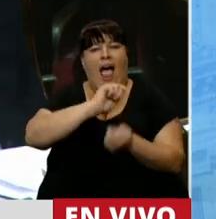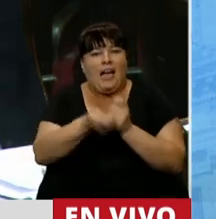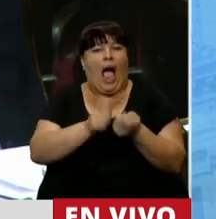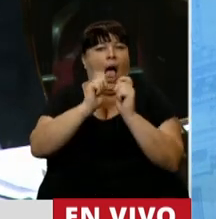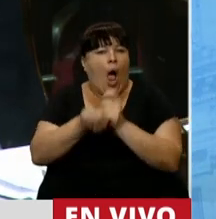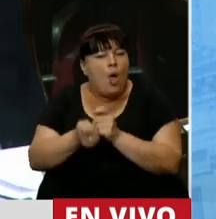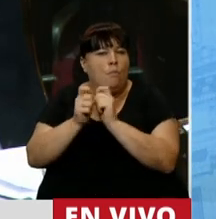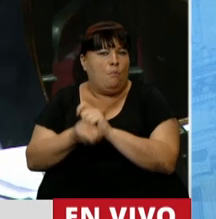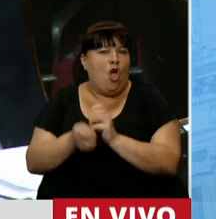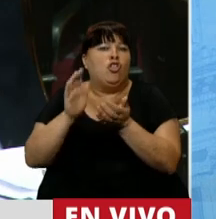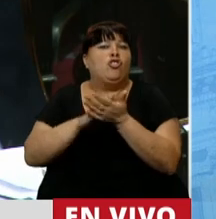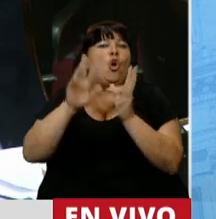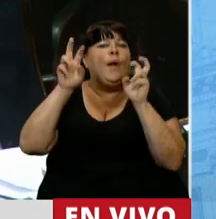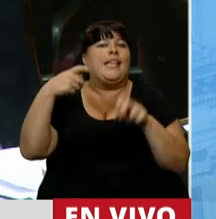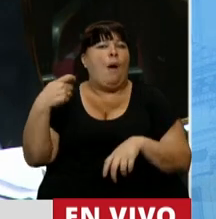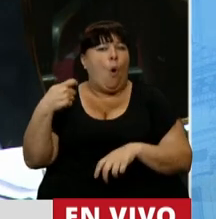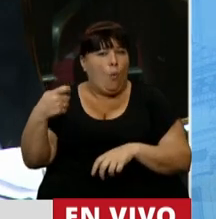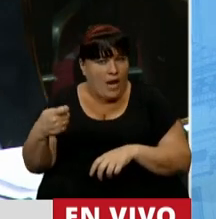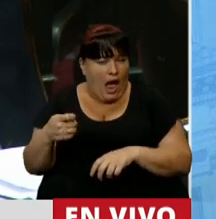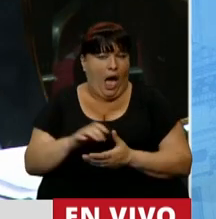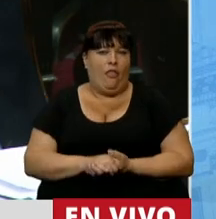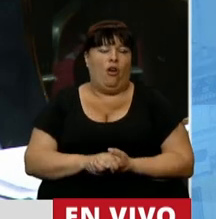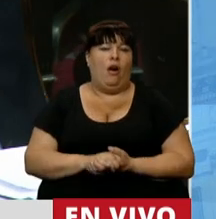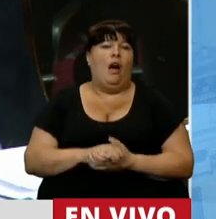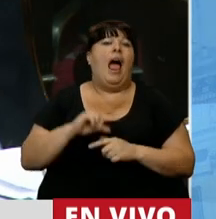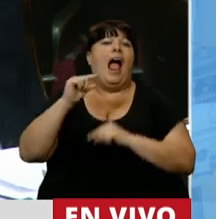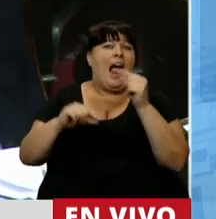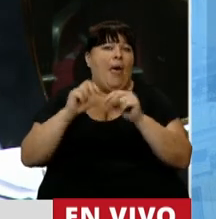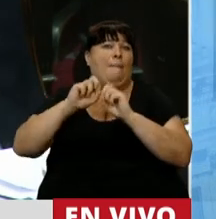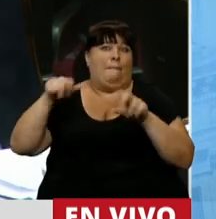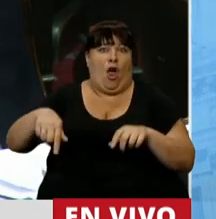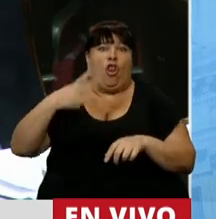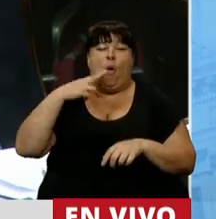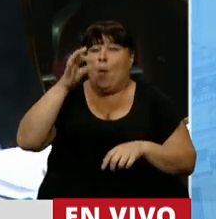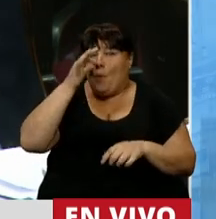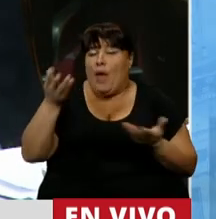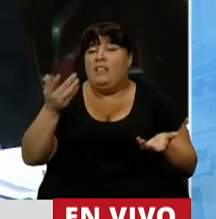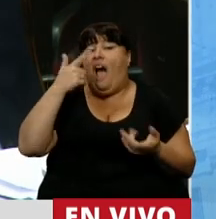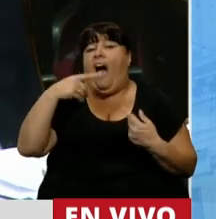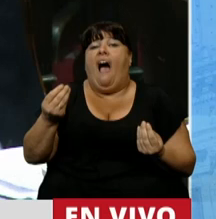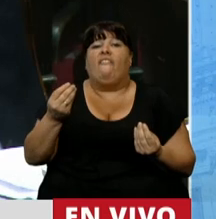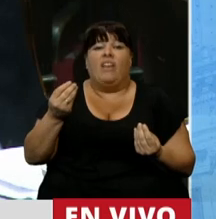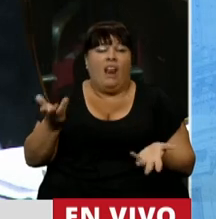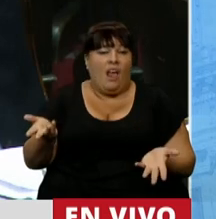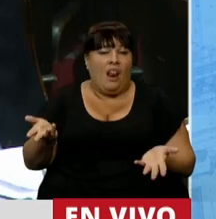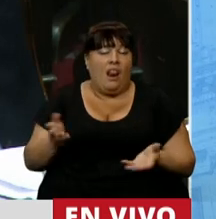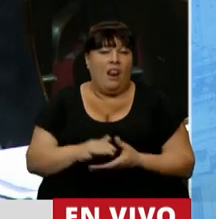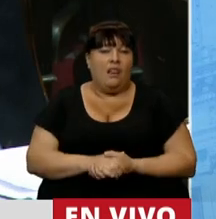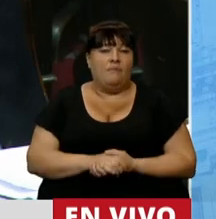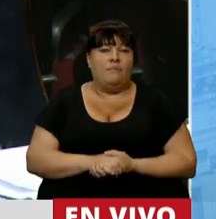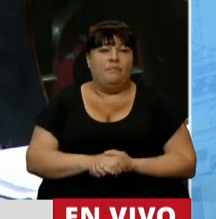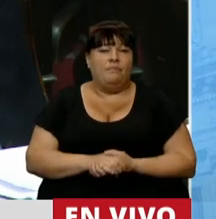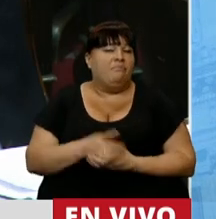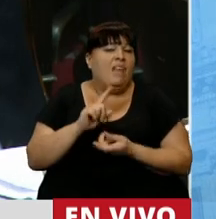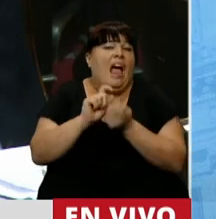realizaron en materia jubilatoria y que se profundizan en el 2020, lo único que lograron es